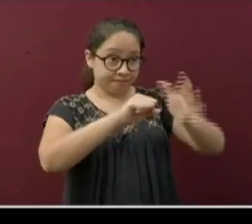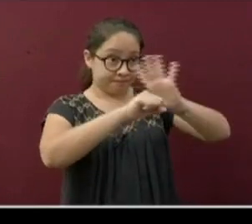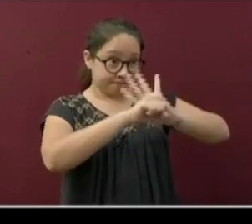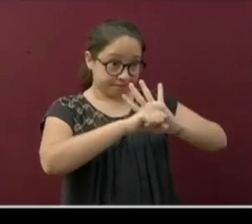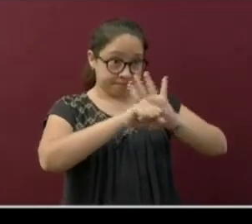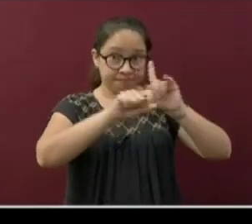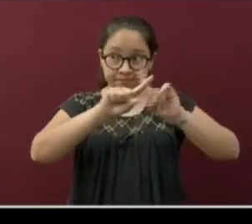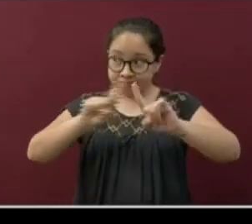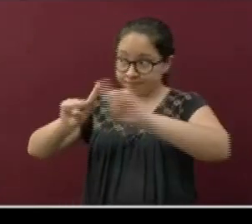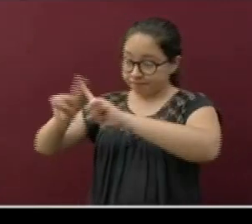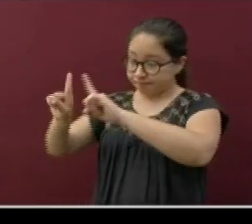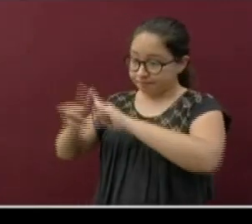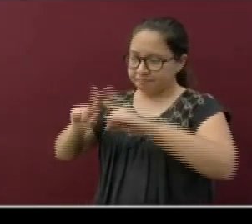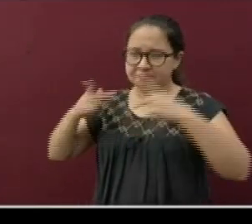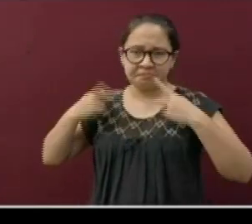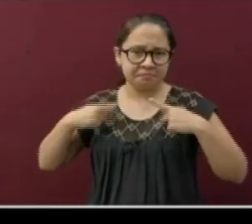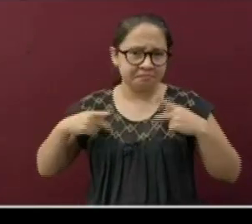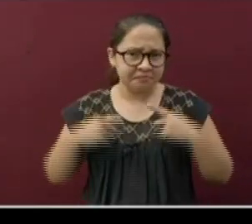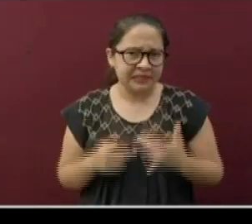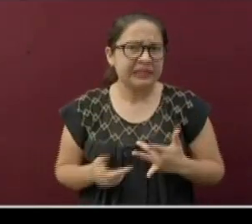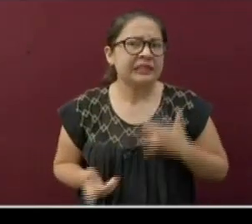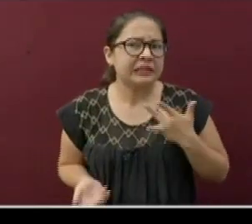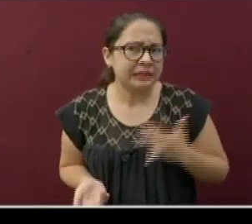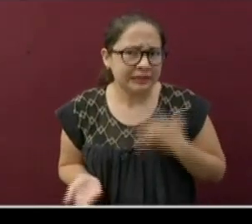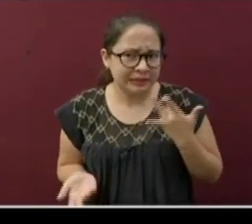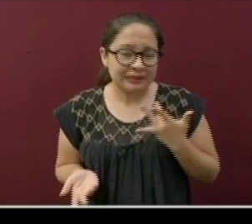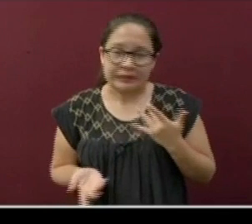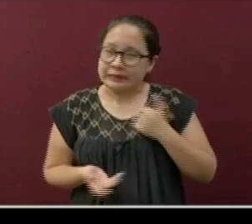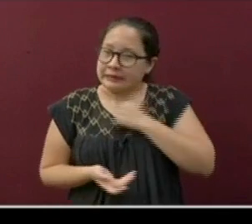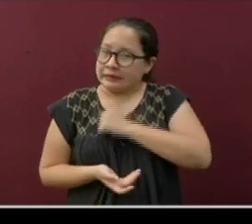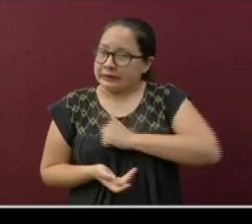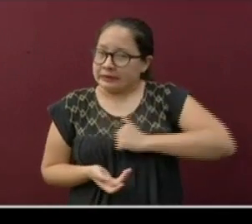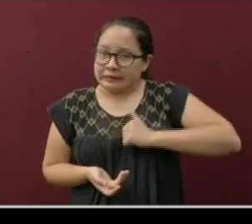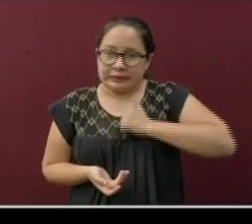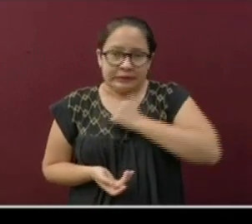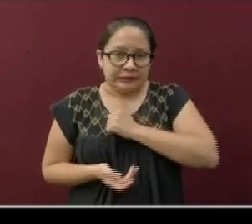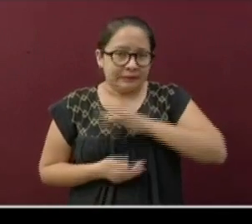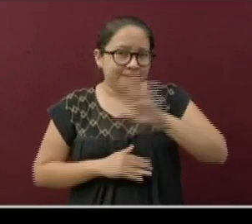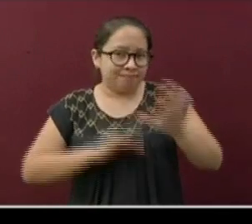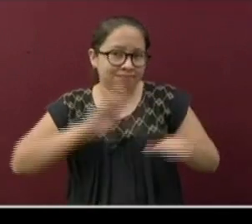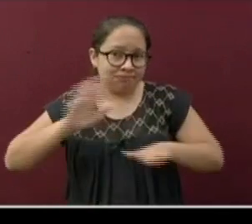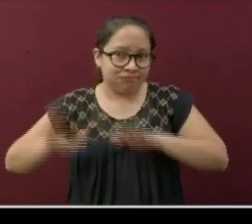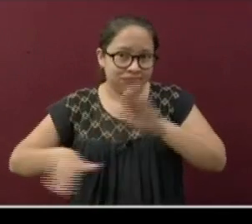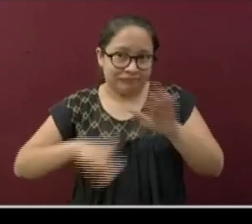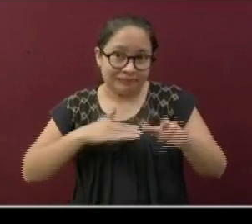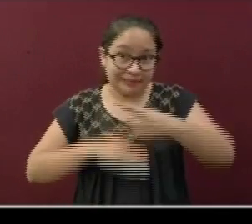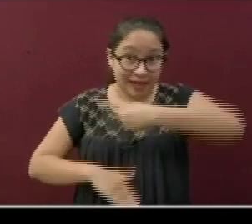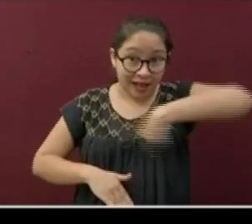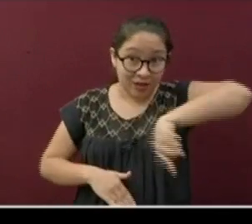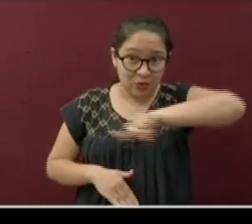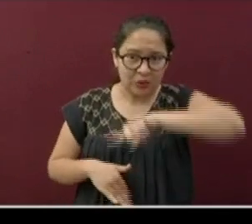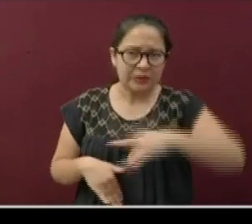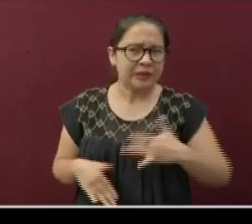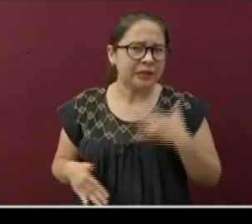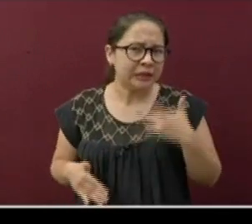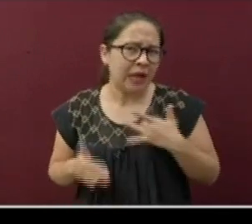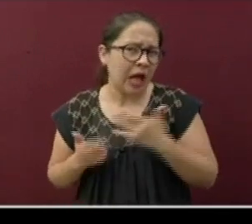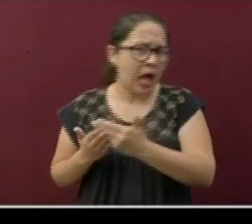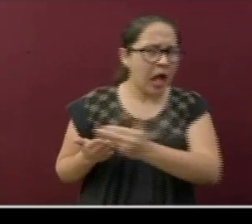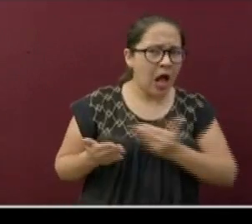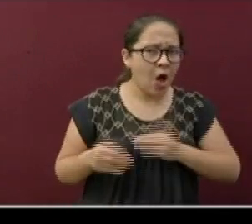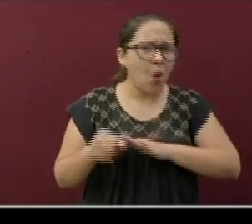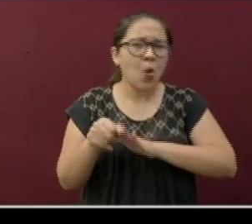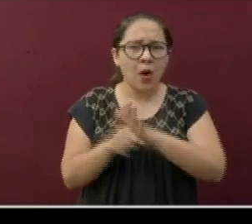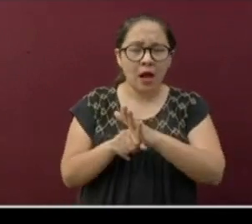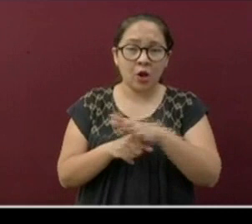padecimientos de los pacientes que desafortunadamente han fallecido. El 45